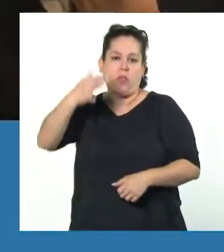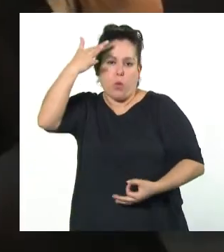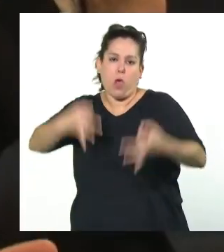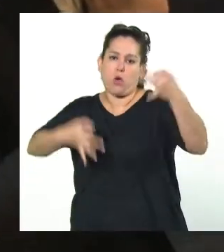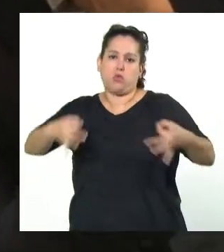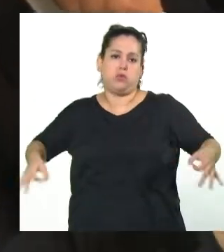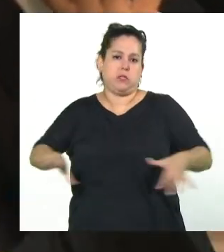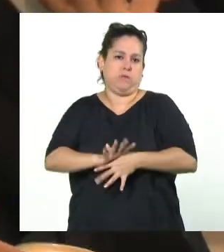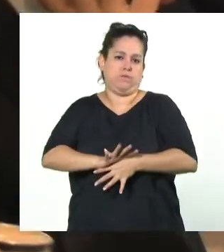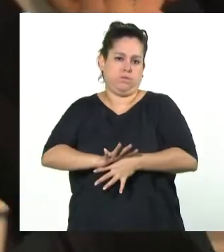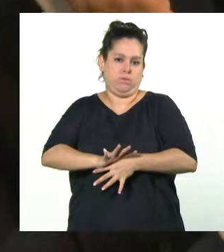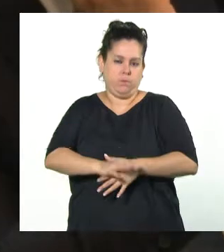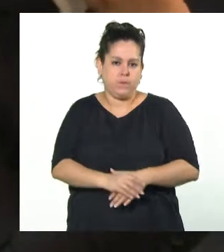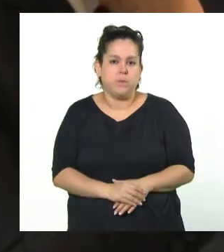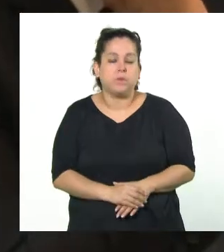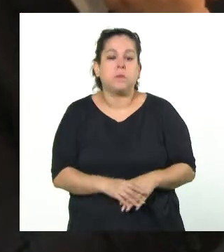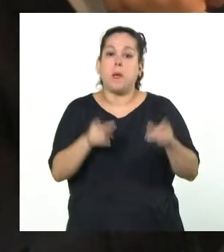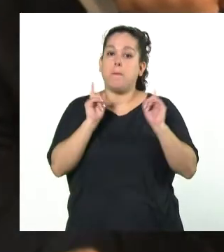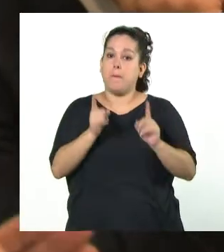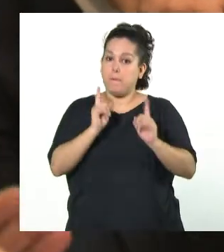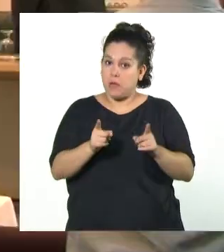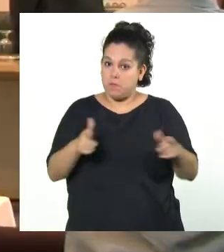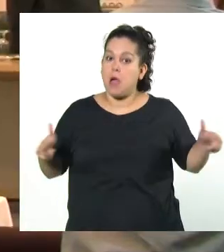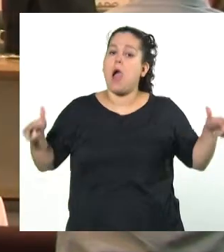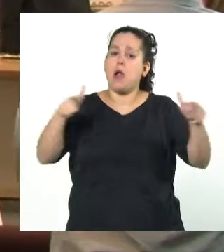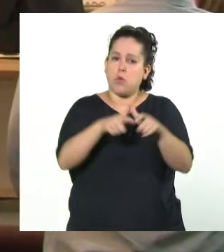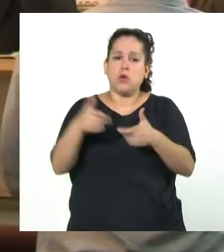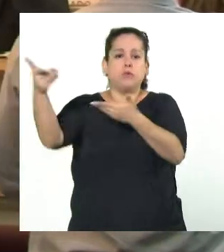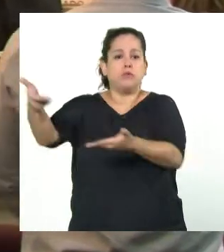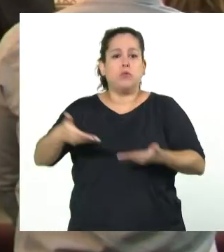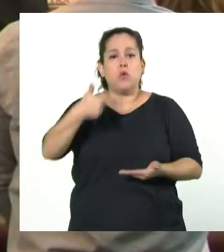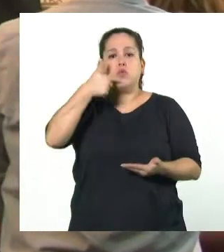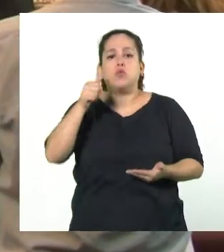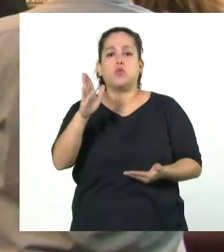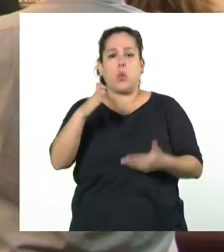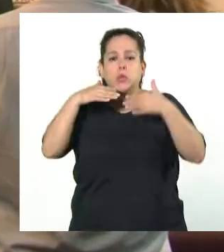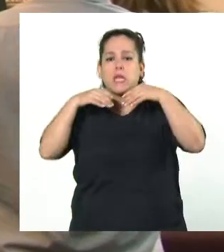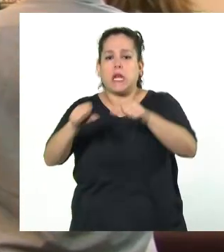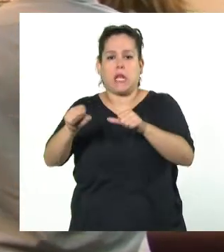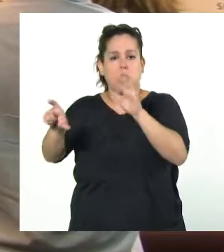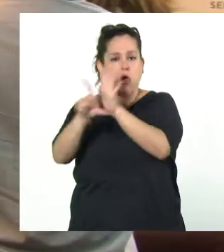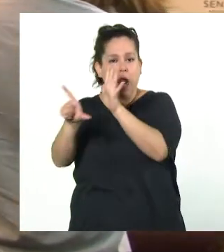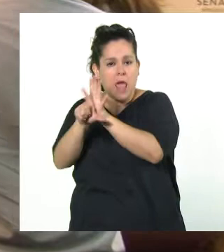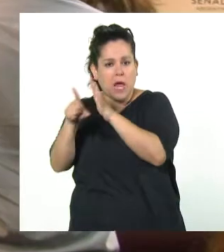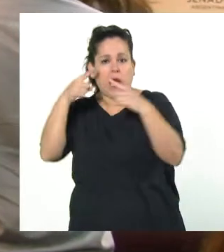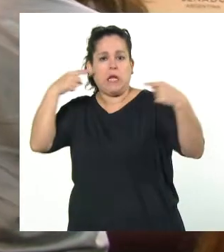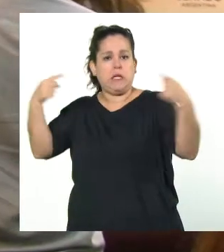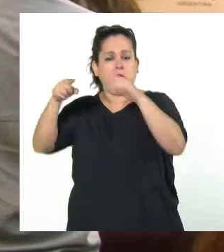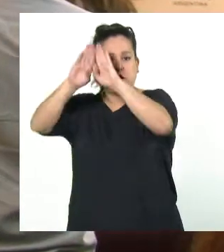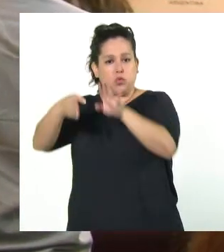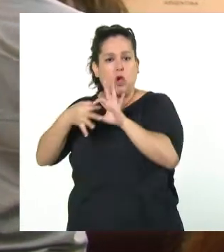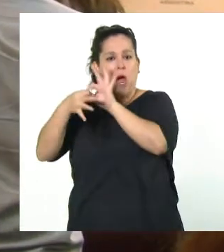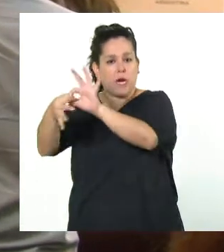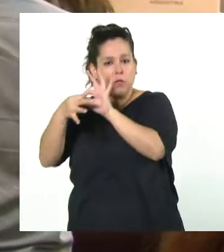En tanto, durante la misma jornada los legisladores recibieron al subsecretario legal y de articulación institucional del Ministerio de